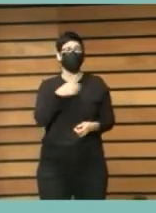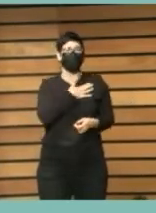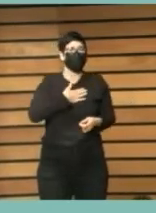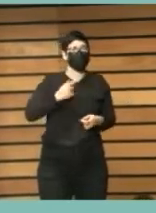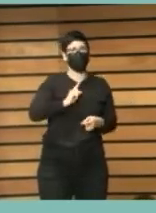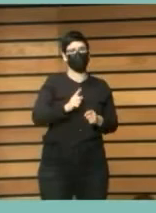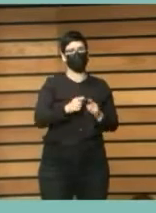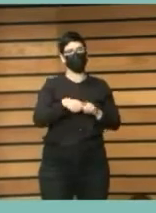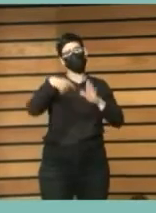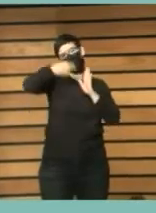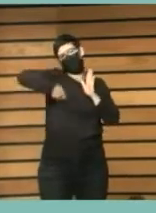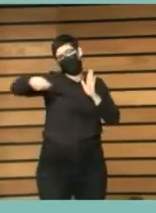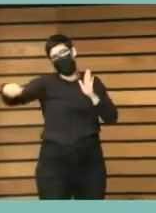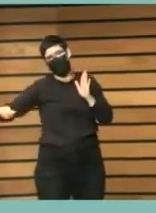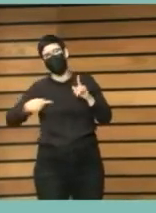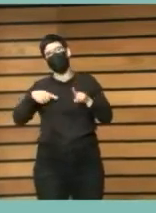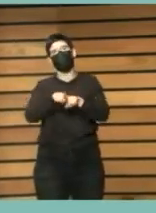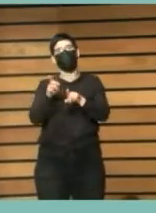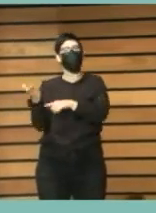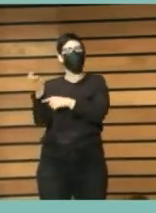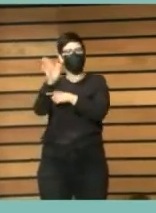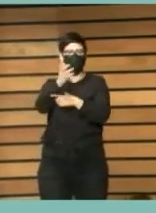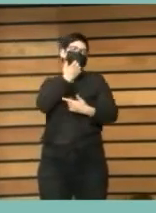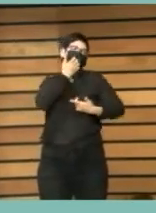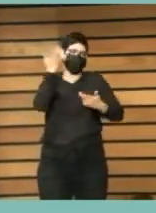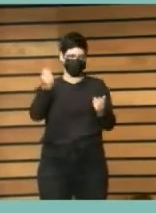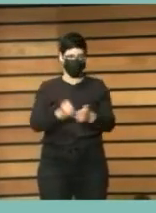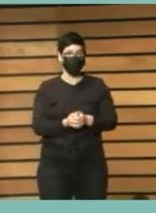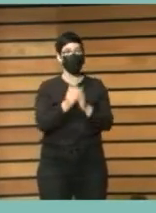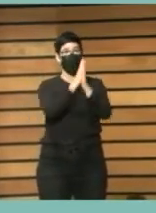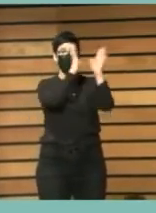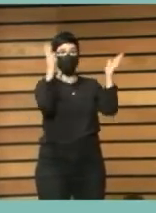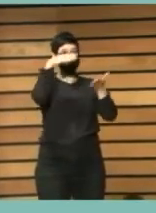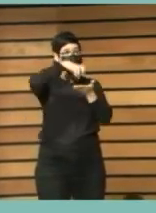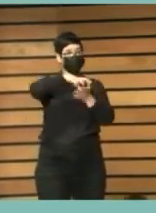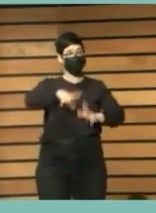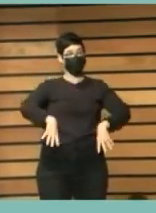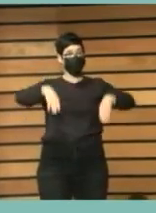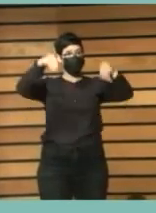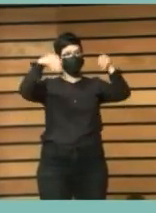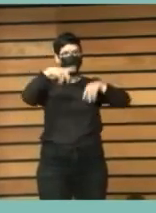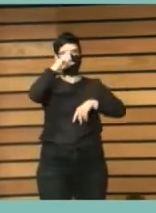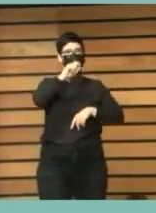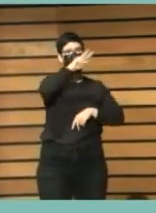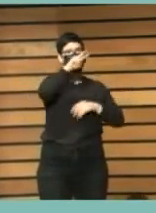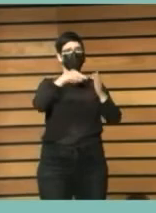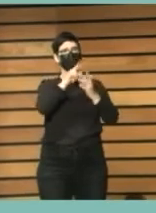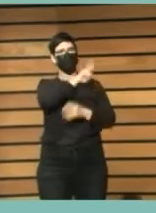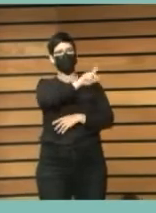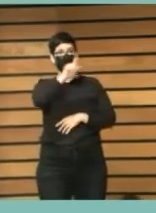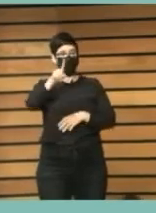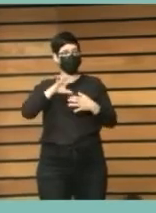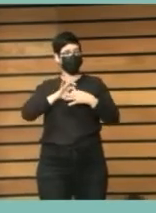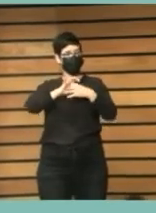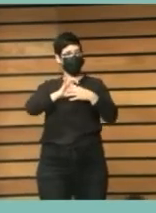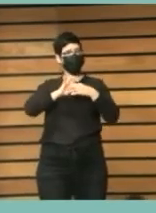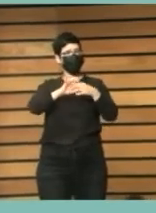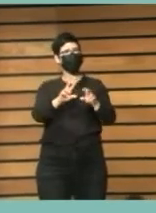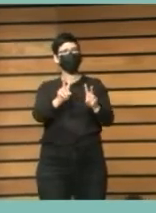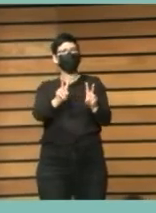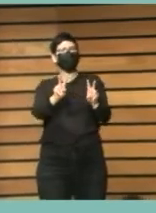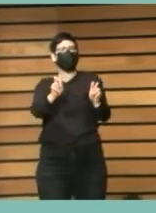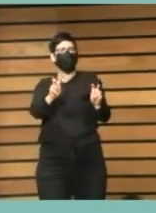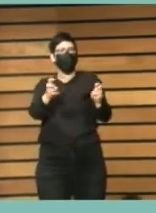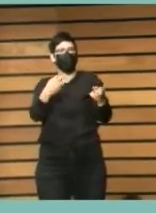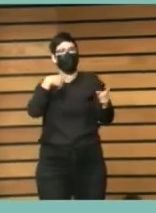tenemos pero como ejemplo en la biblioteca de Arucas durante este año 2021 en relación con determinados